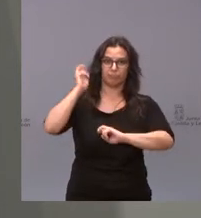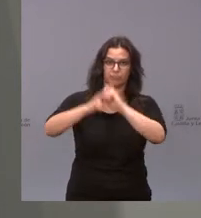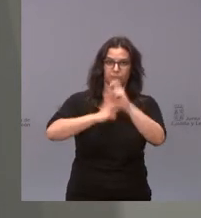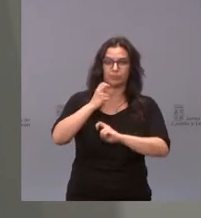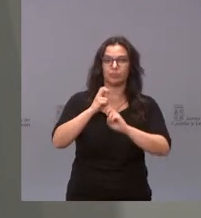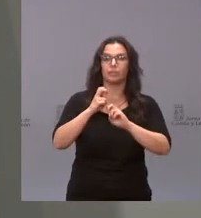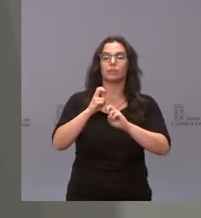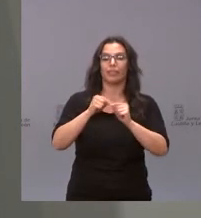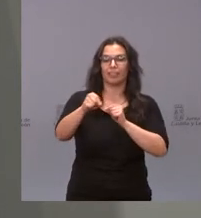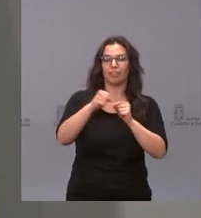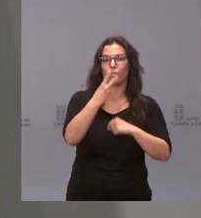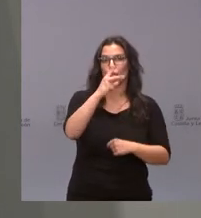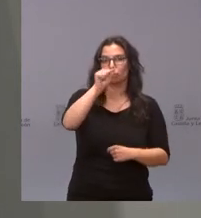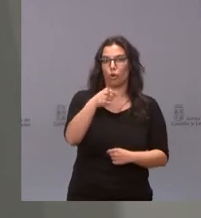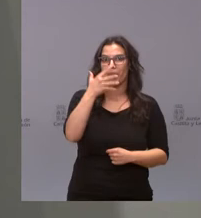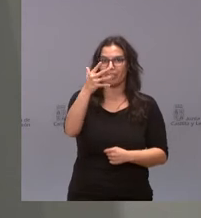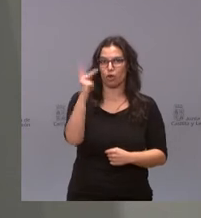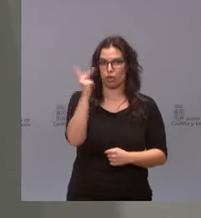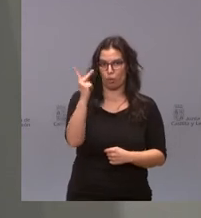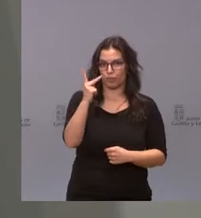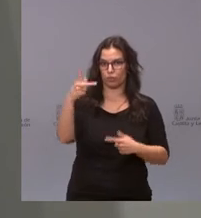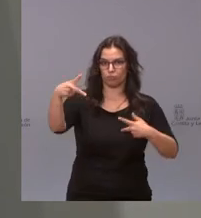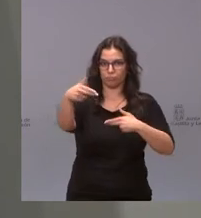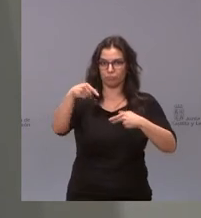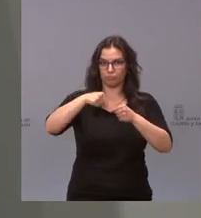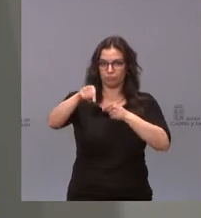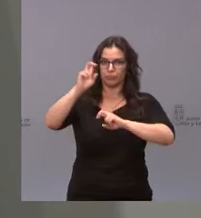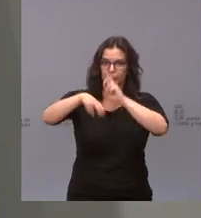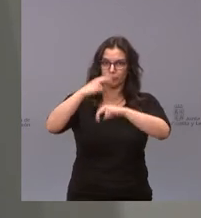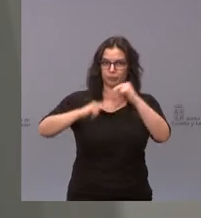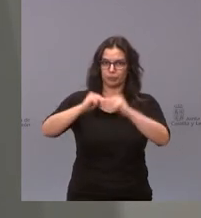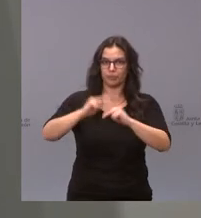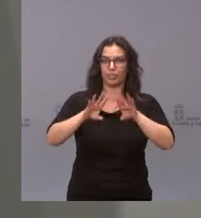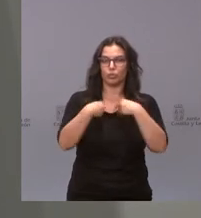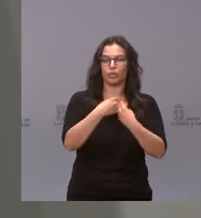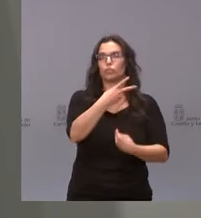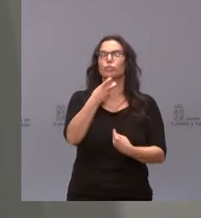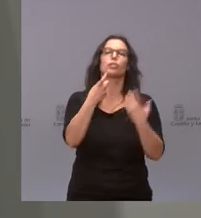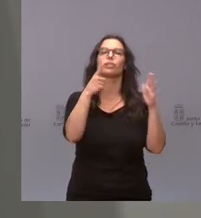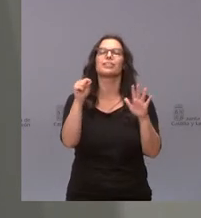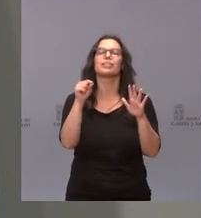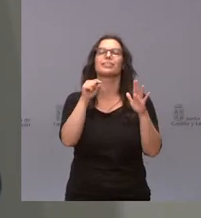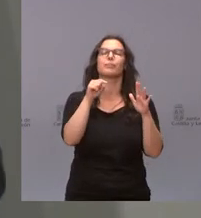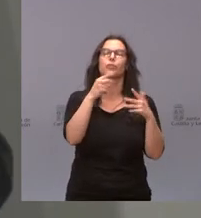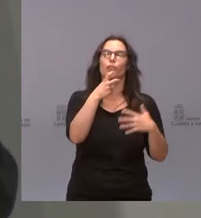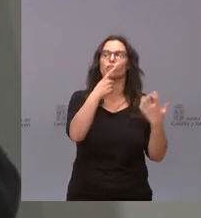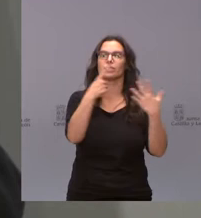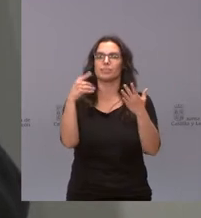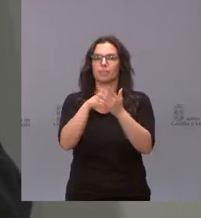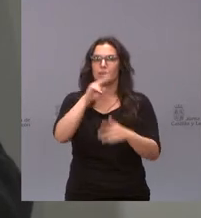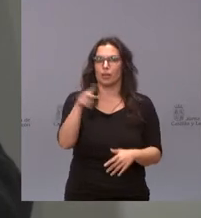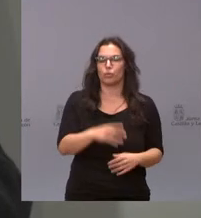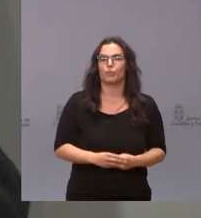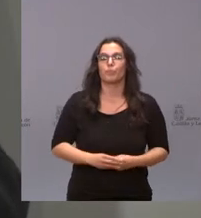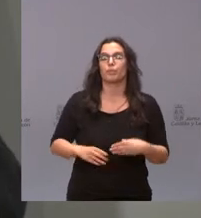,5 kilómetros de dicha carretera por un importe total de 276.000 euros. La Consejería de